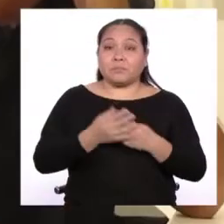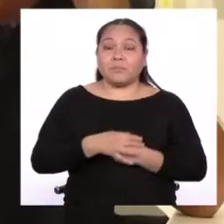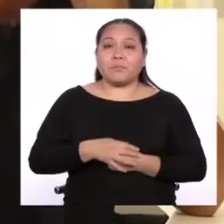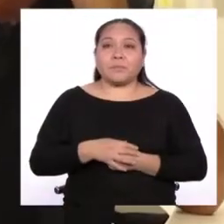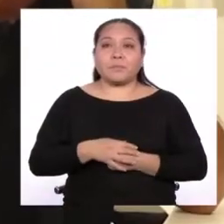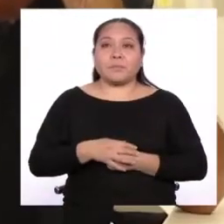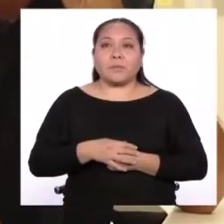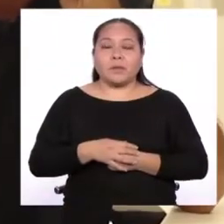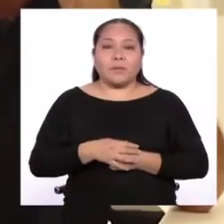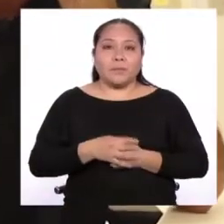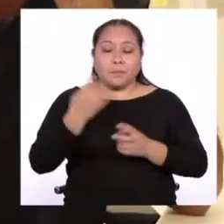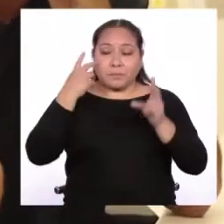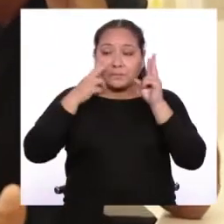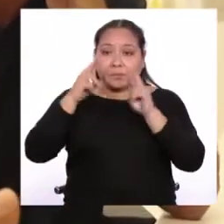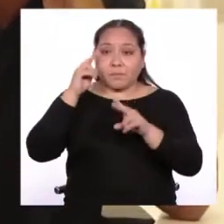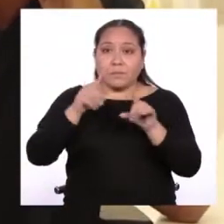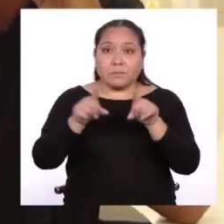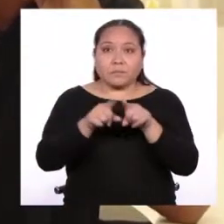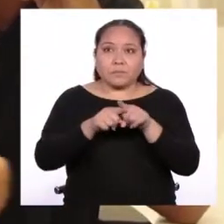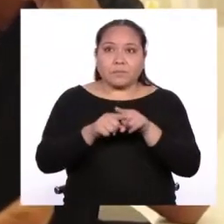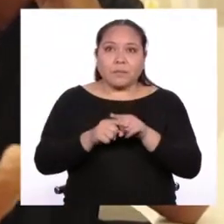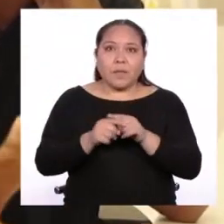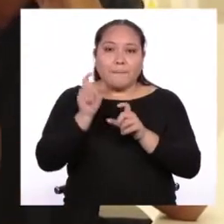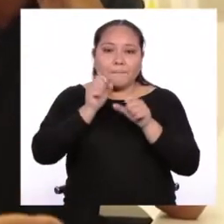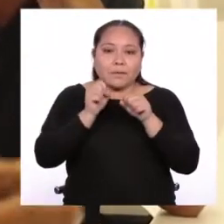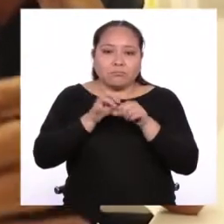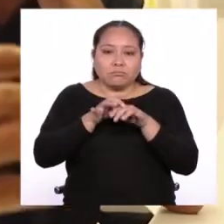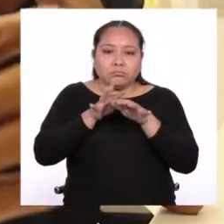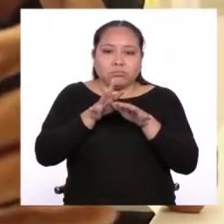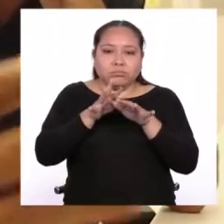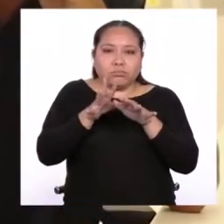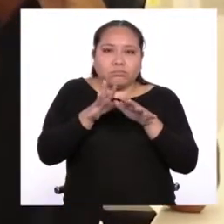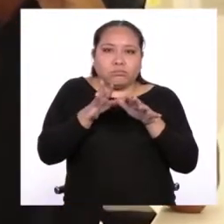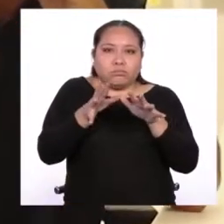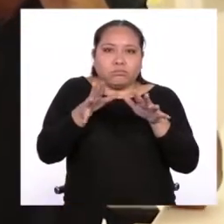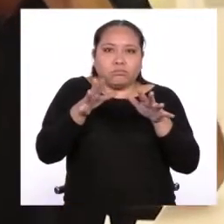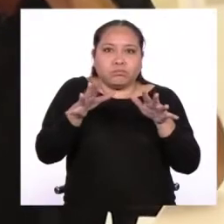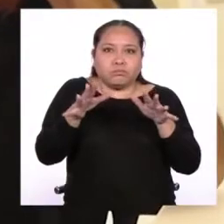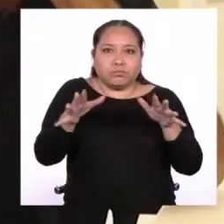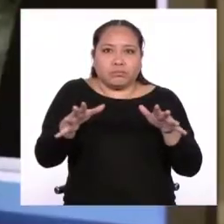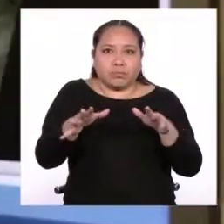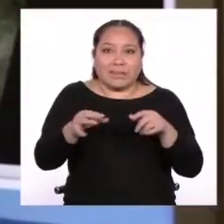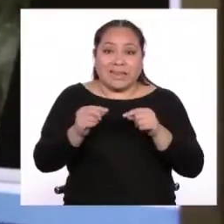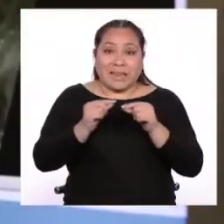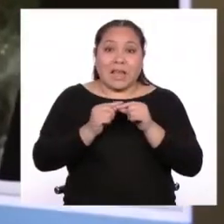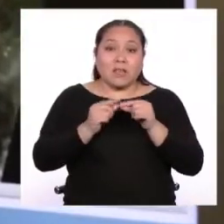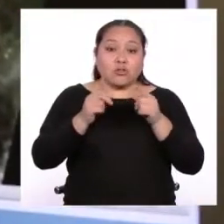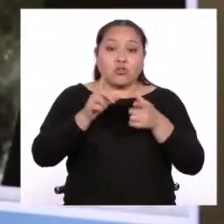la expansión urbana se va extendiendo y cada vez va siendo más grande la ciudad.